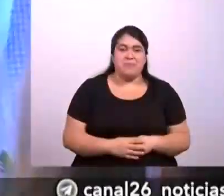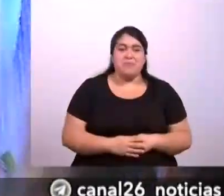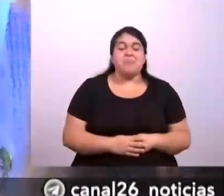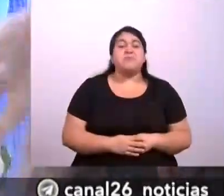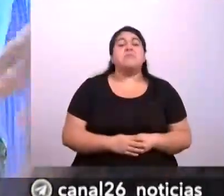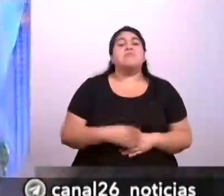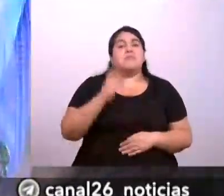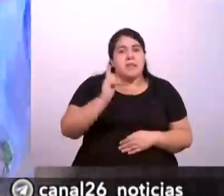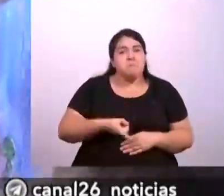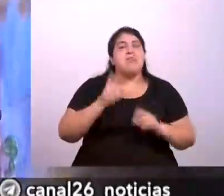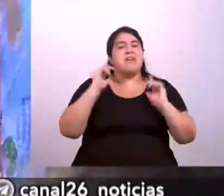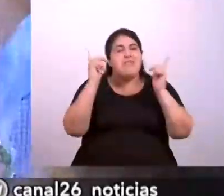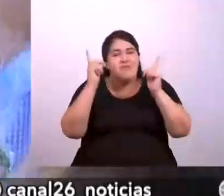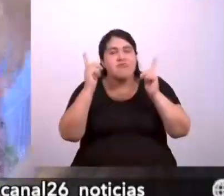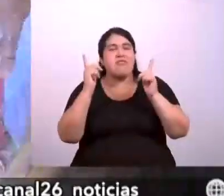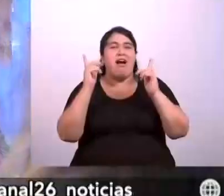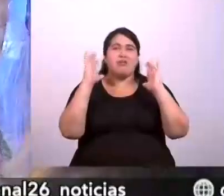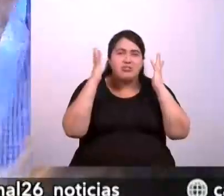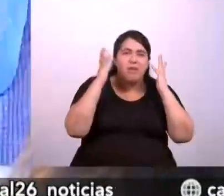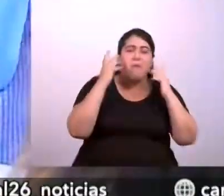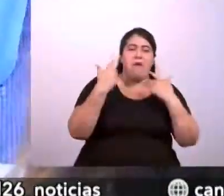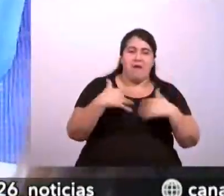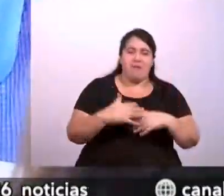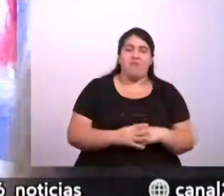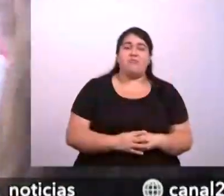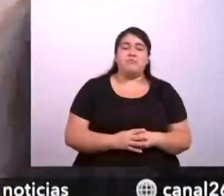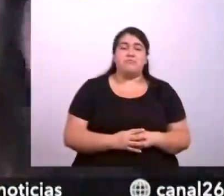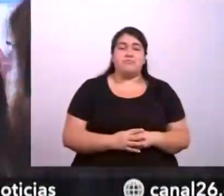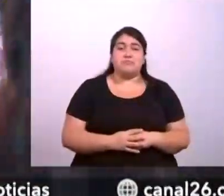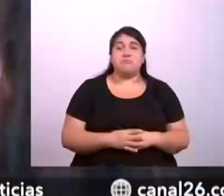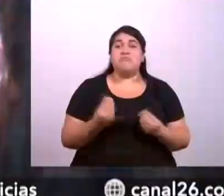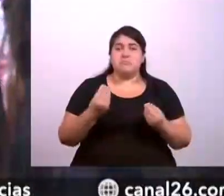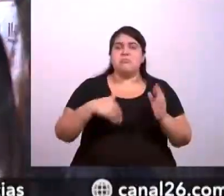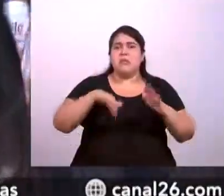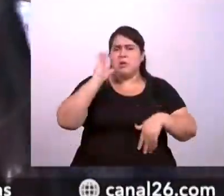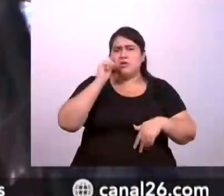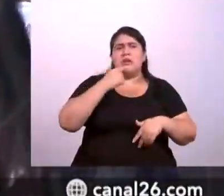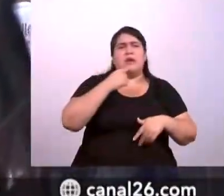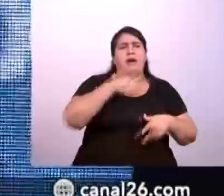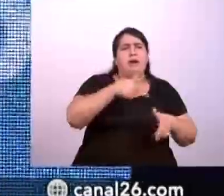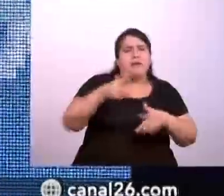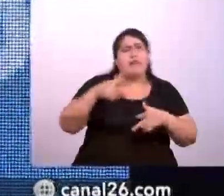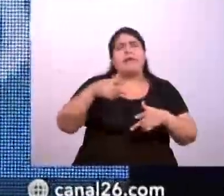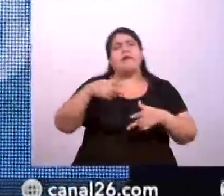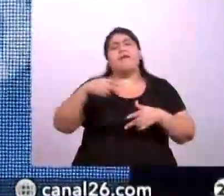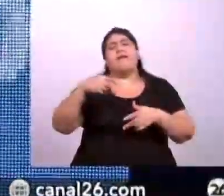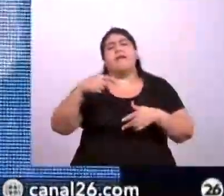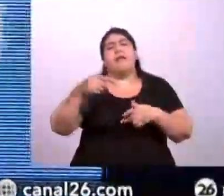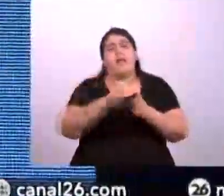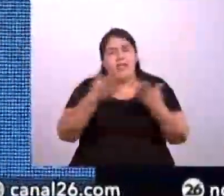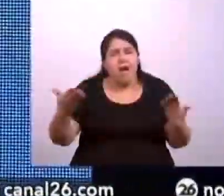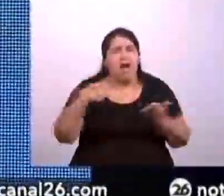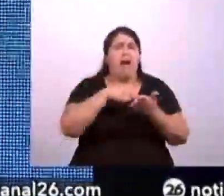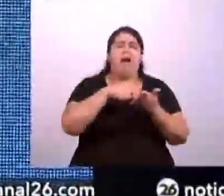celebrando también, y estamos teniendo en cuenta que muchos decían en los diarios,